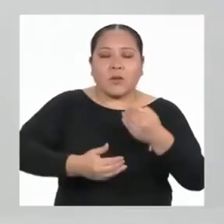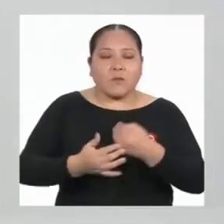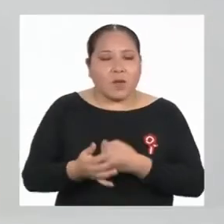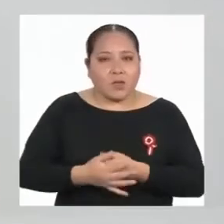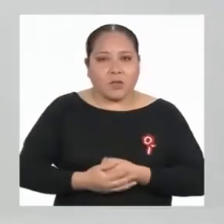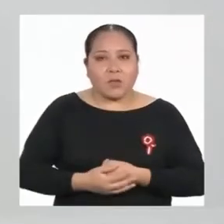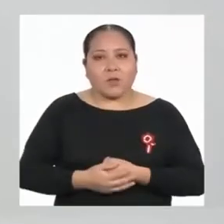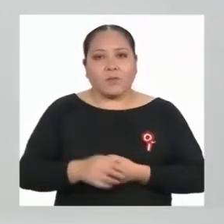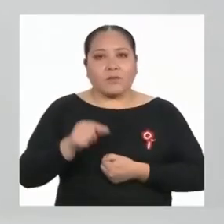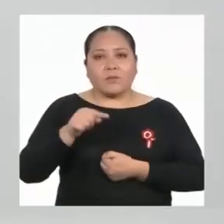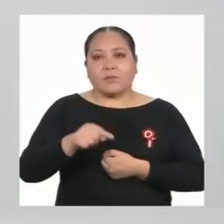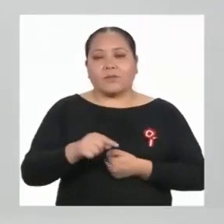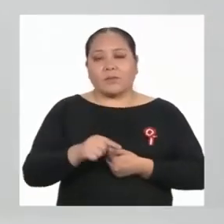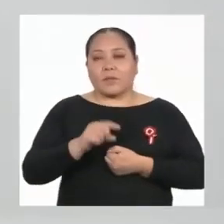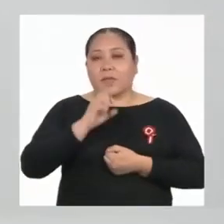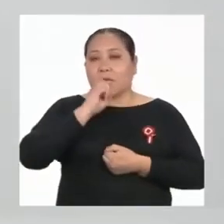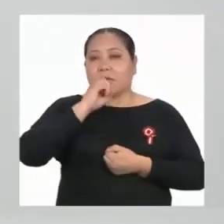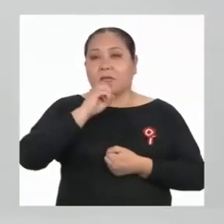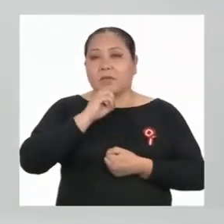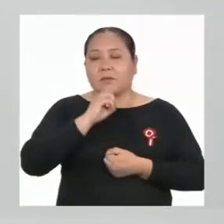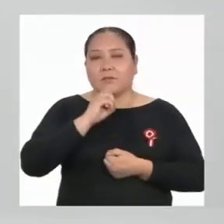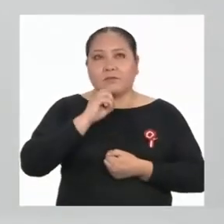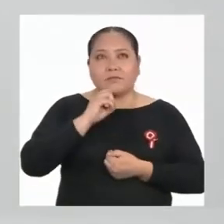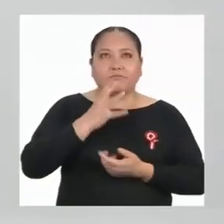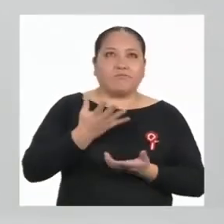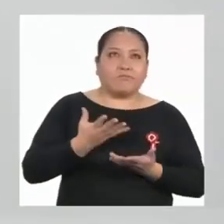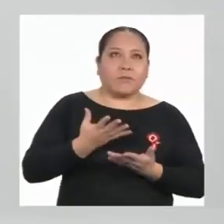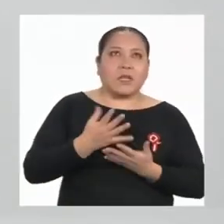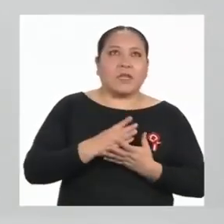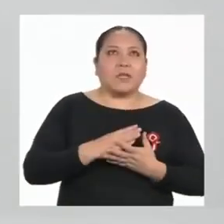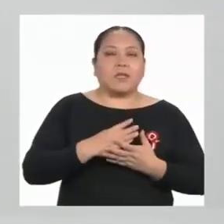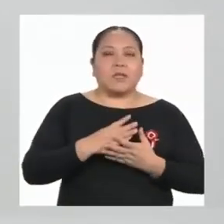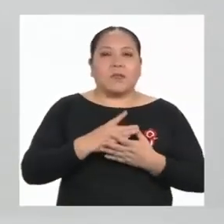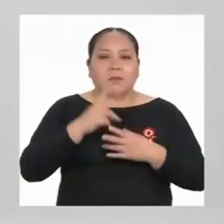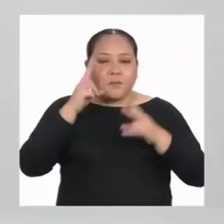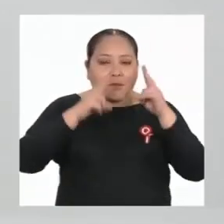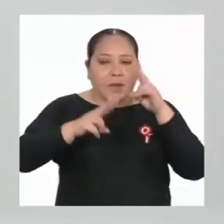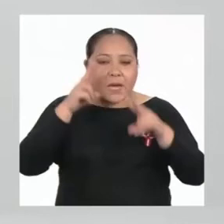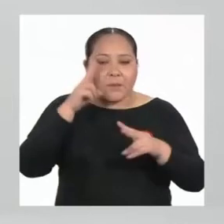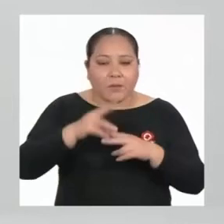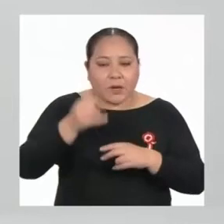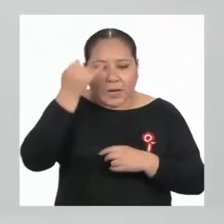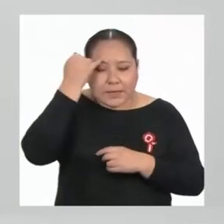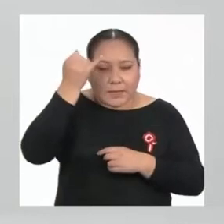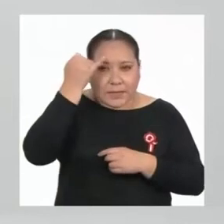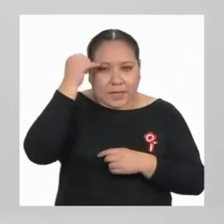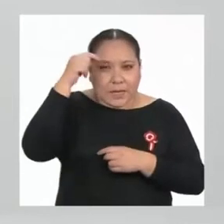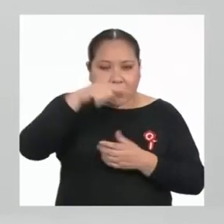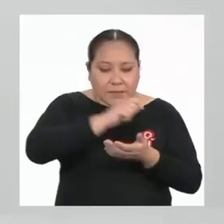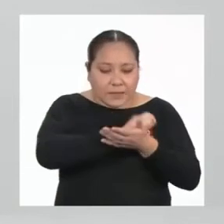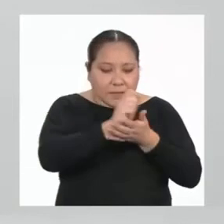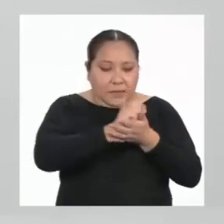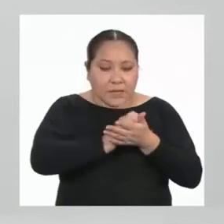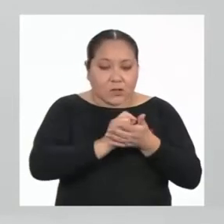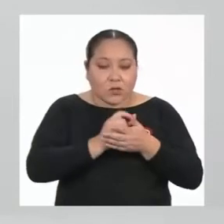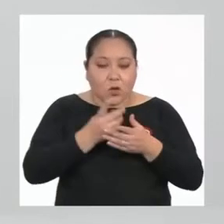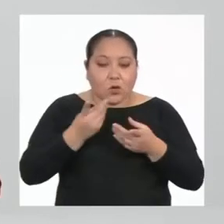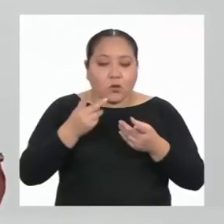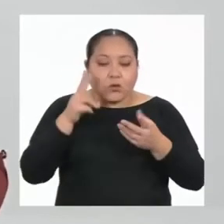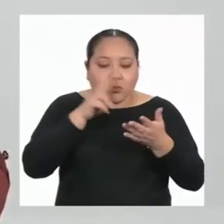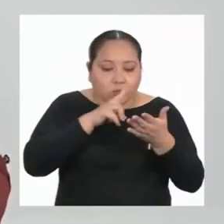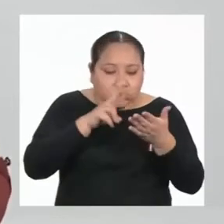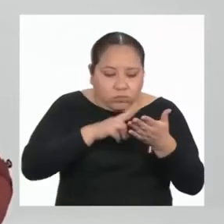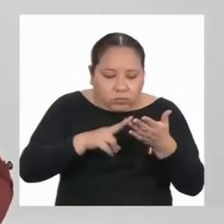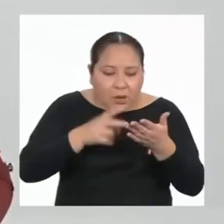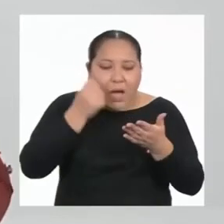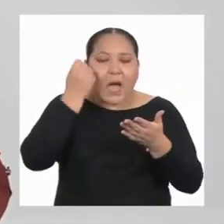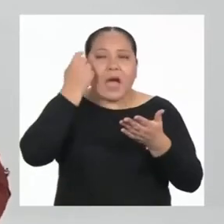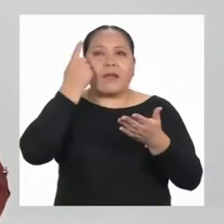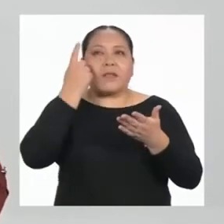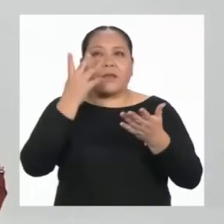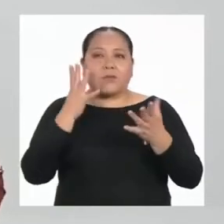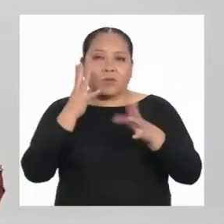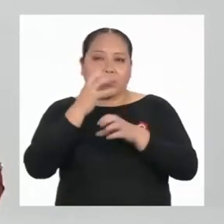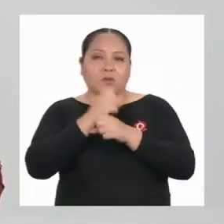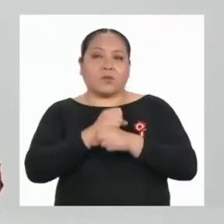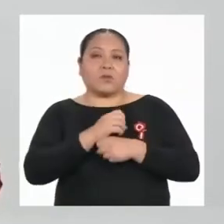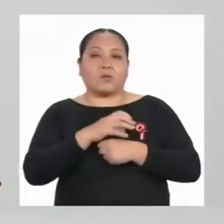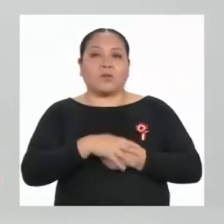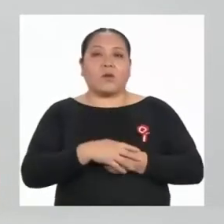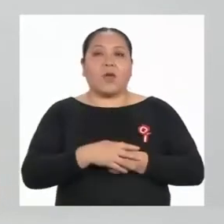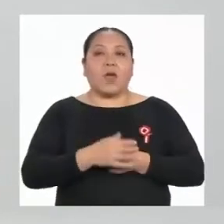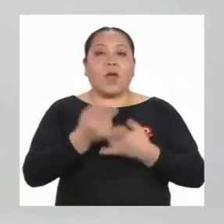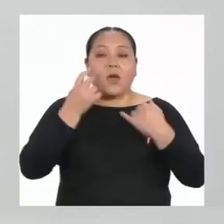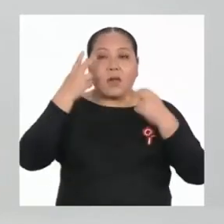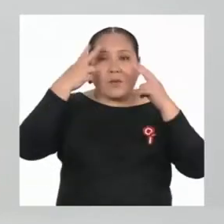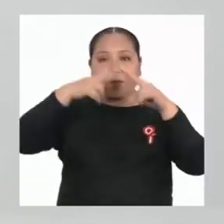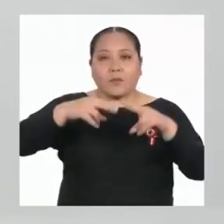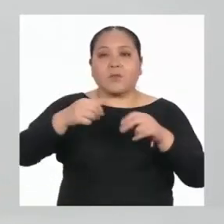decir, llegamos a conclusiones del texto a partir de lo que estamos leyendo. Ahora, veamos